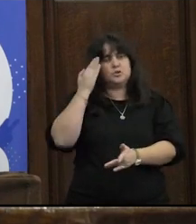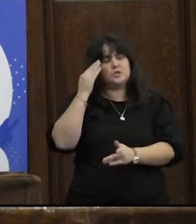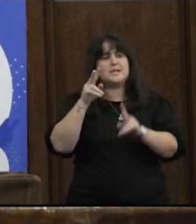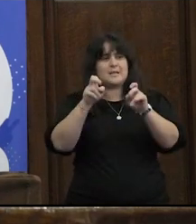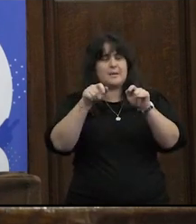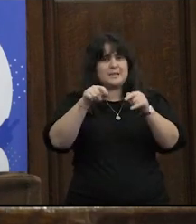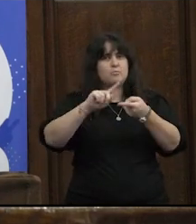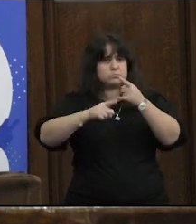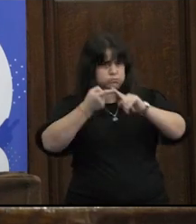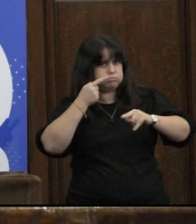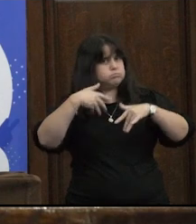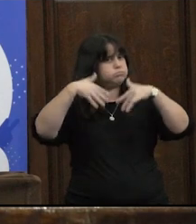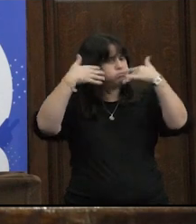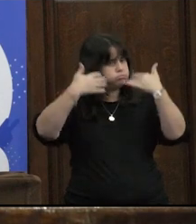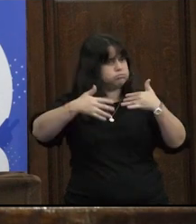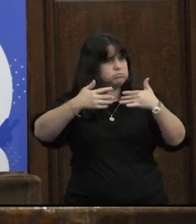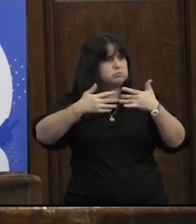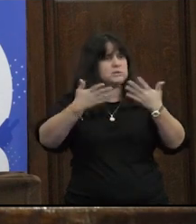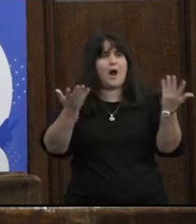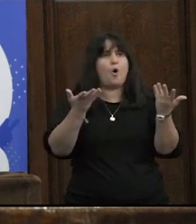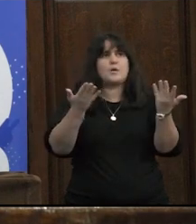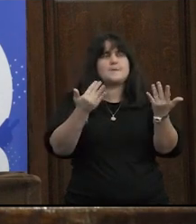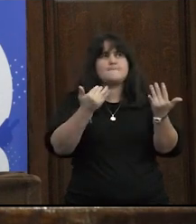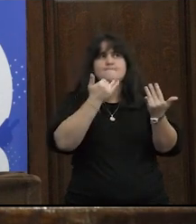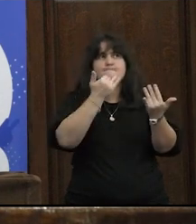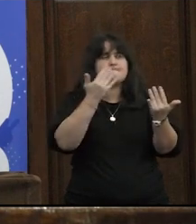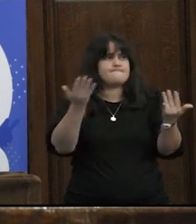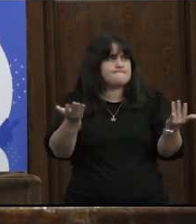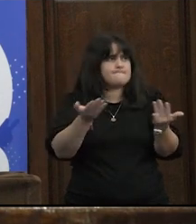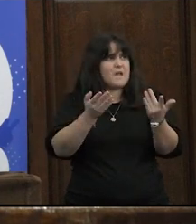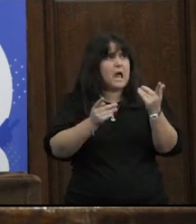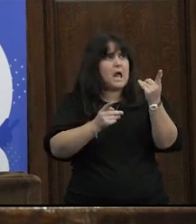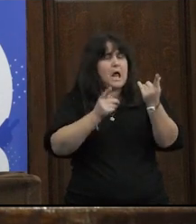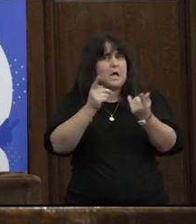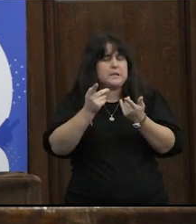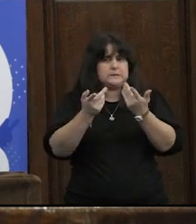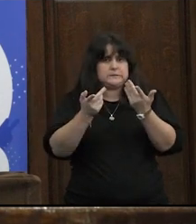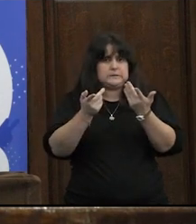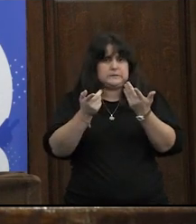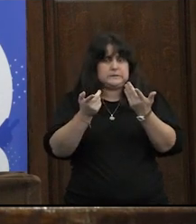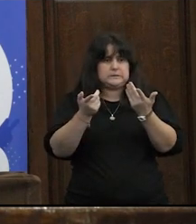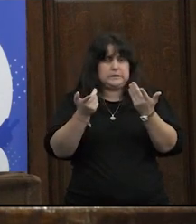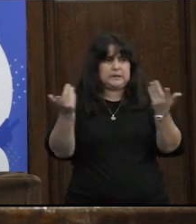sé que es un tema que se discute mucho no se me ocurre en este momento este al